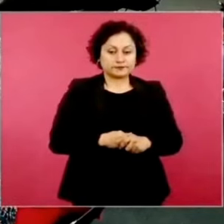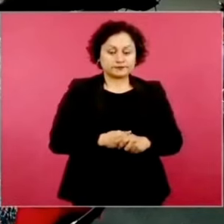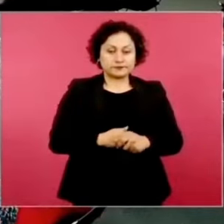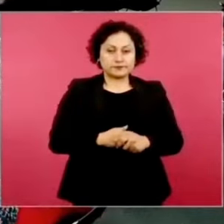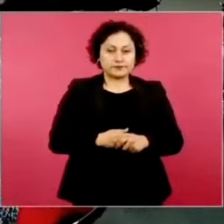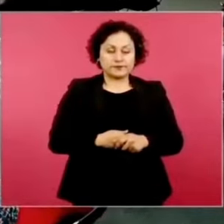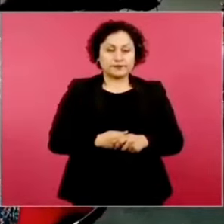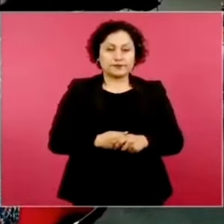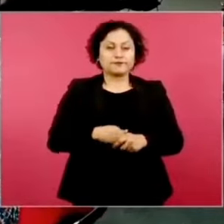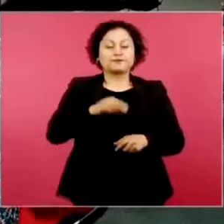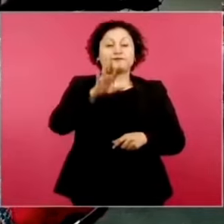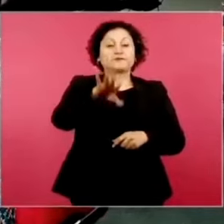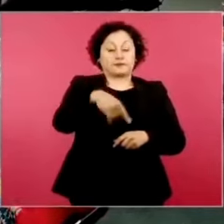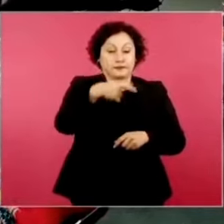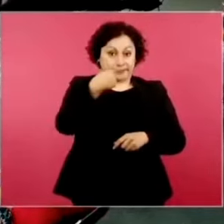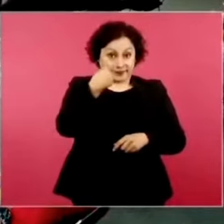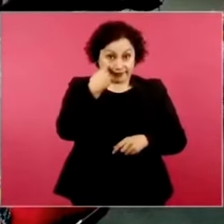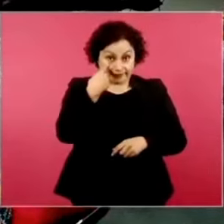Miren,